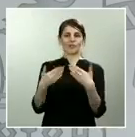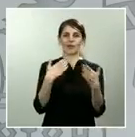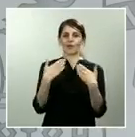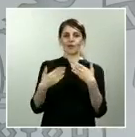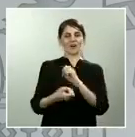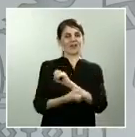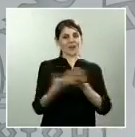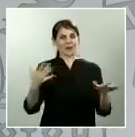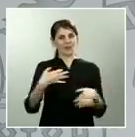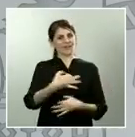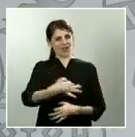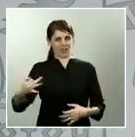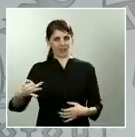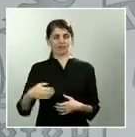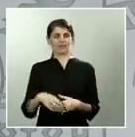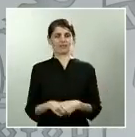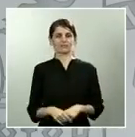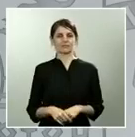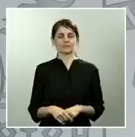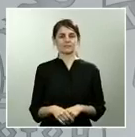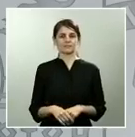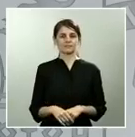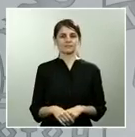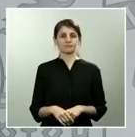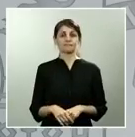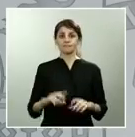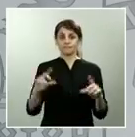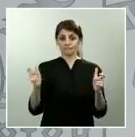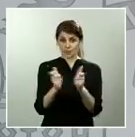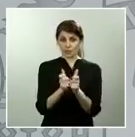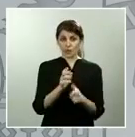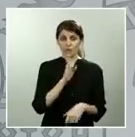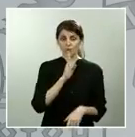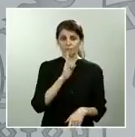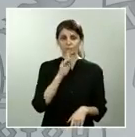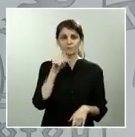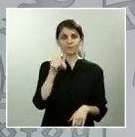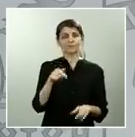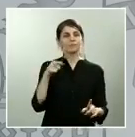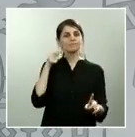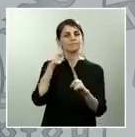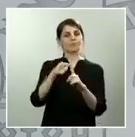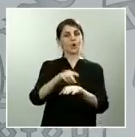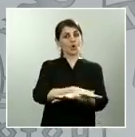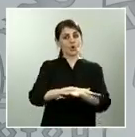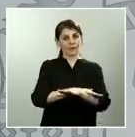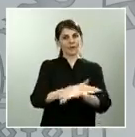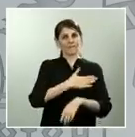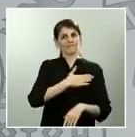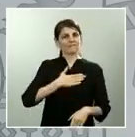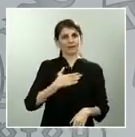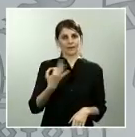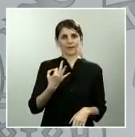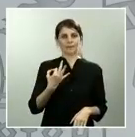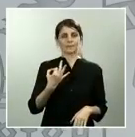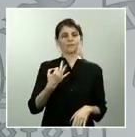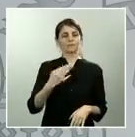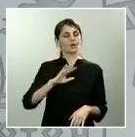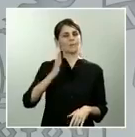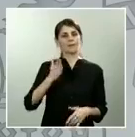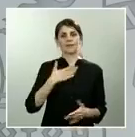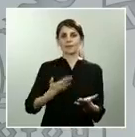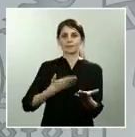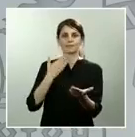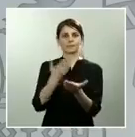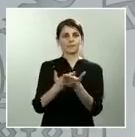ha informado en la misma sobre la intención del Gobierno de solicitar mañana mismo la prórroga del estado de alarma hasta el próximo día